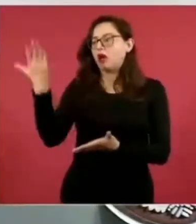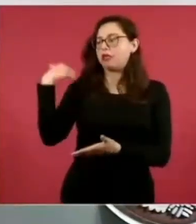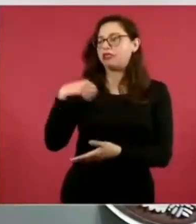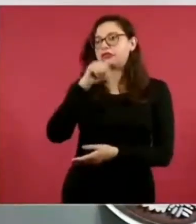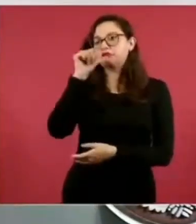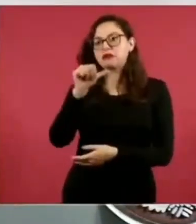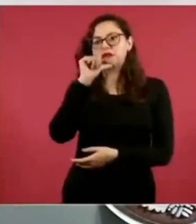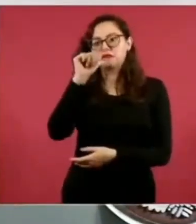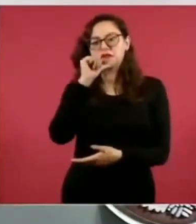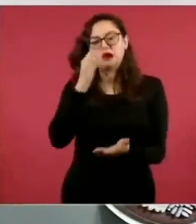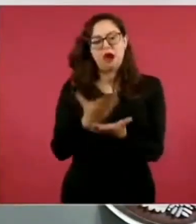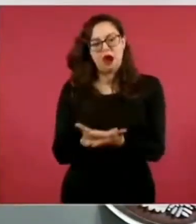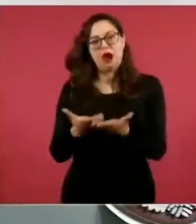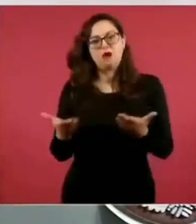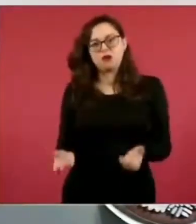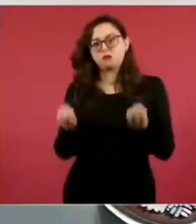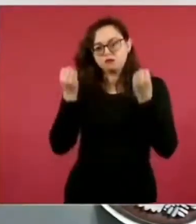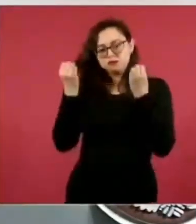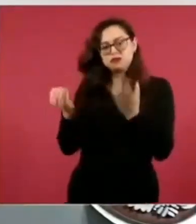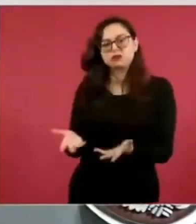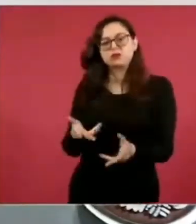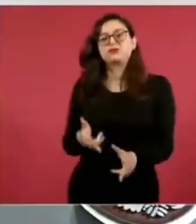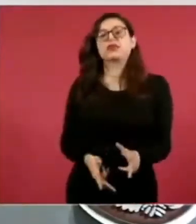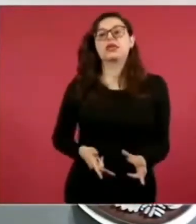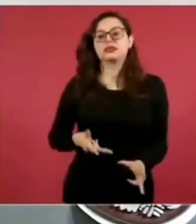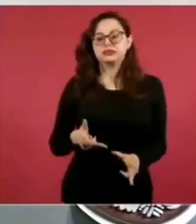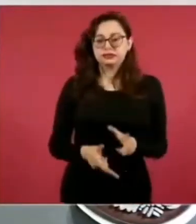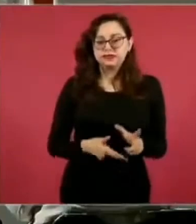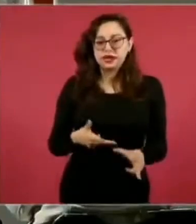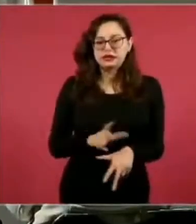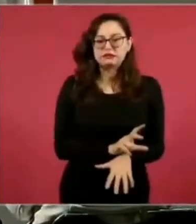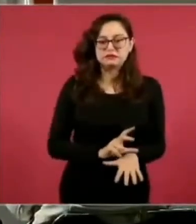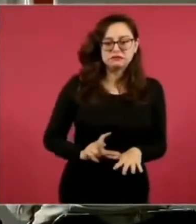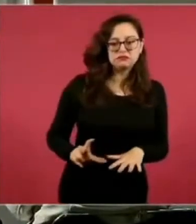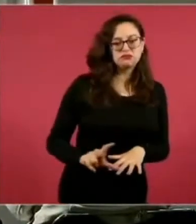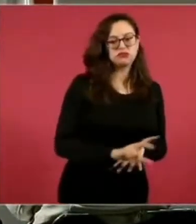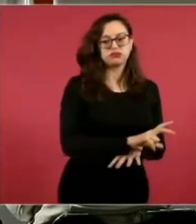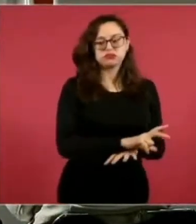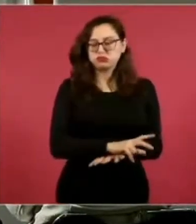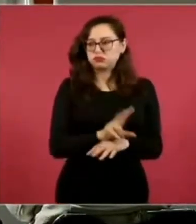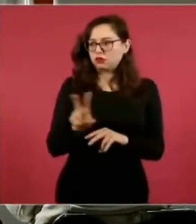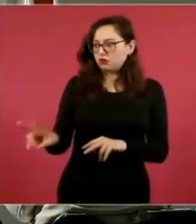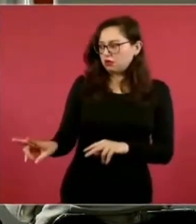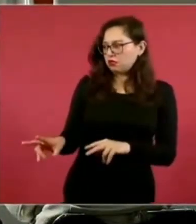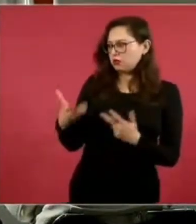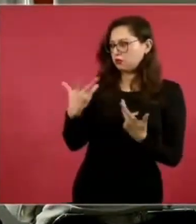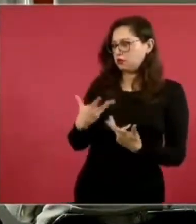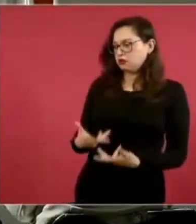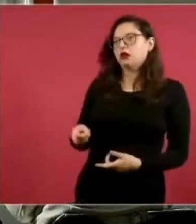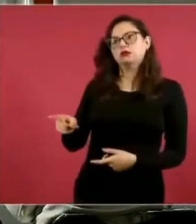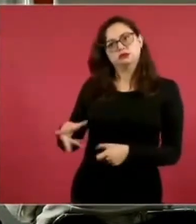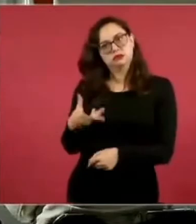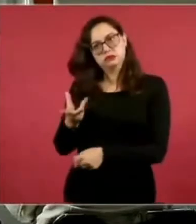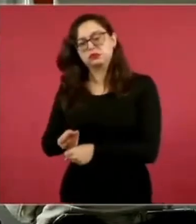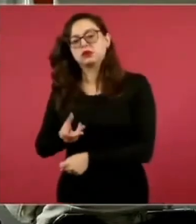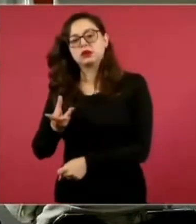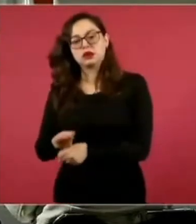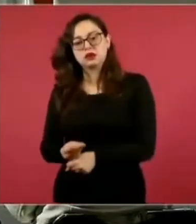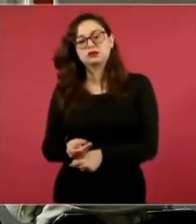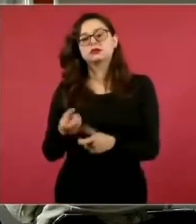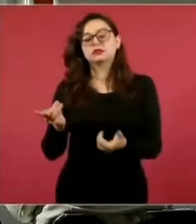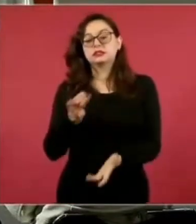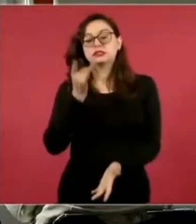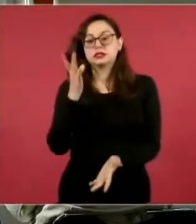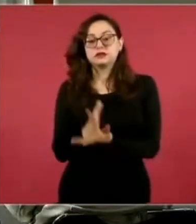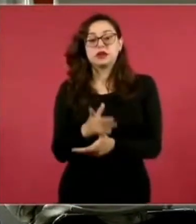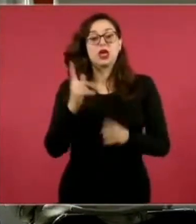necesitados. Y el tren hizo aún más visible la necesidad de resolver esta demanda, es decir, no sólo voltear a ver los grandes